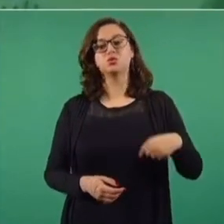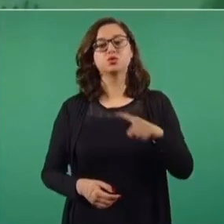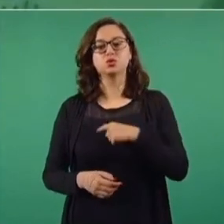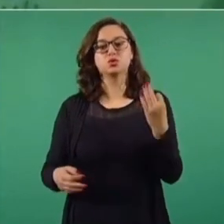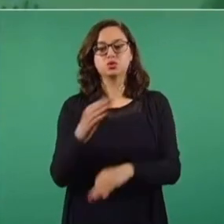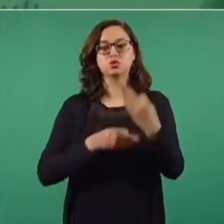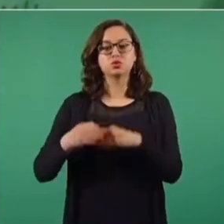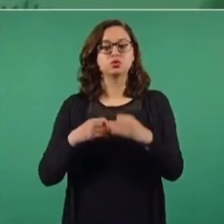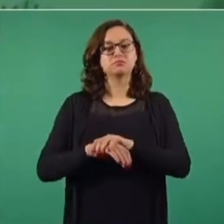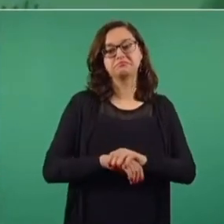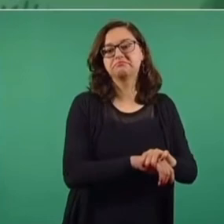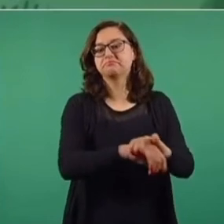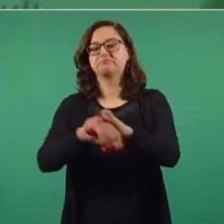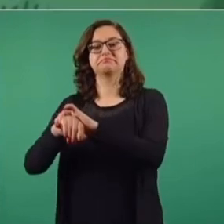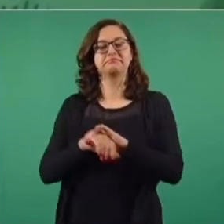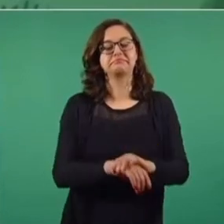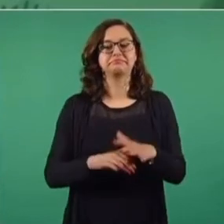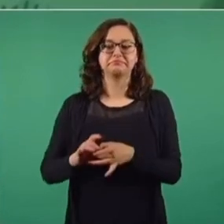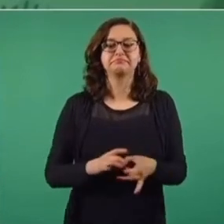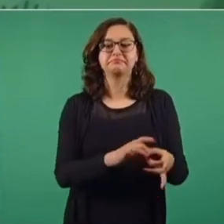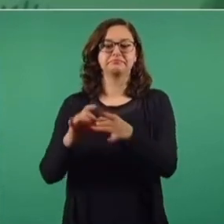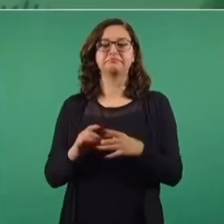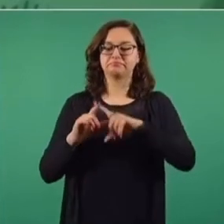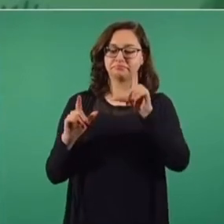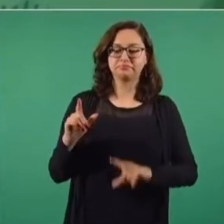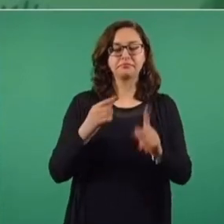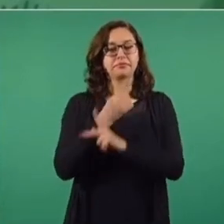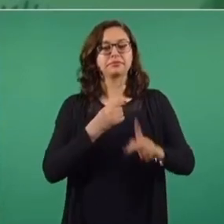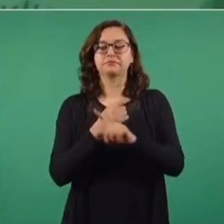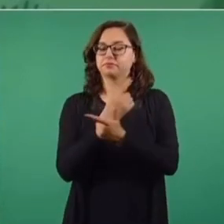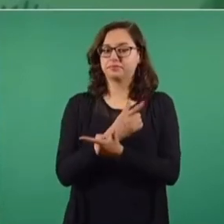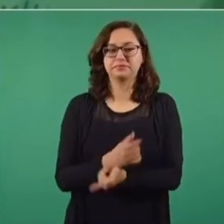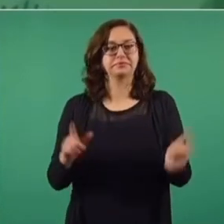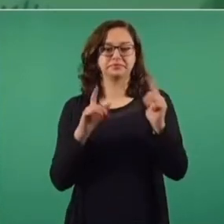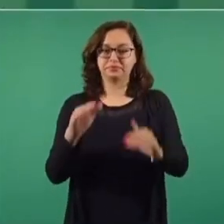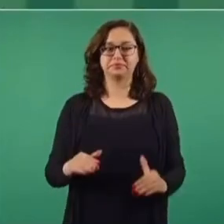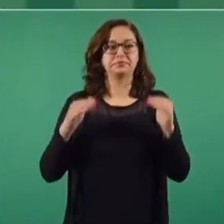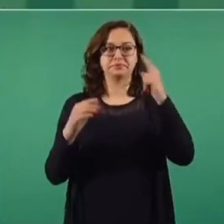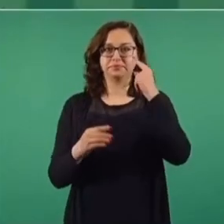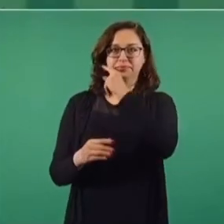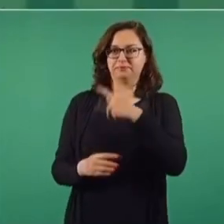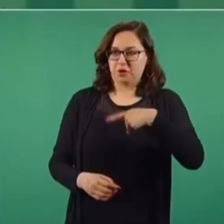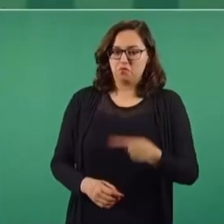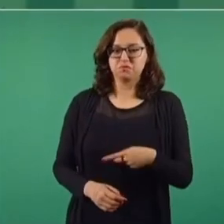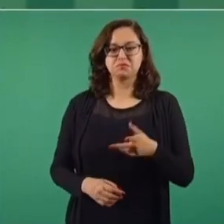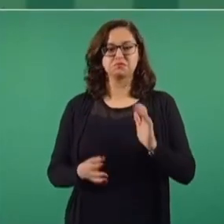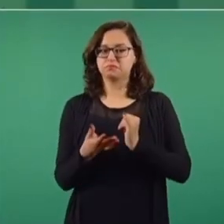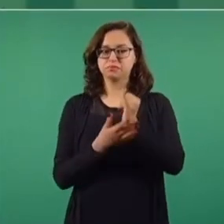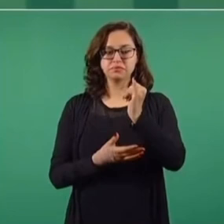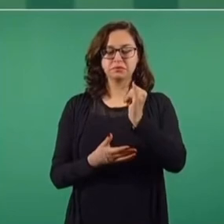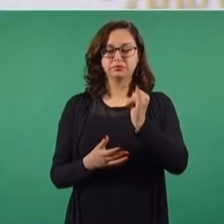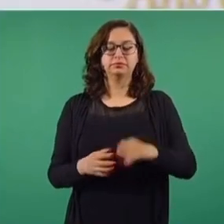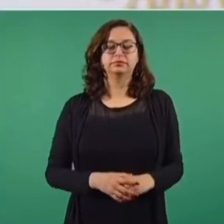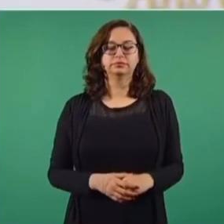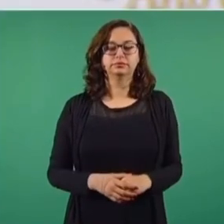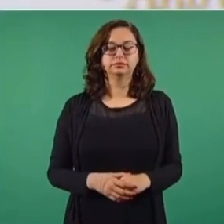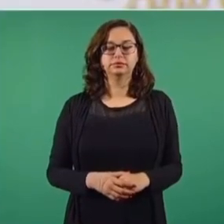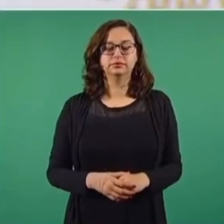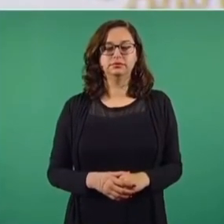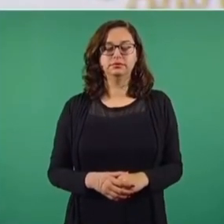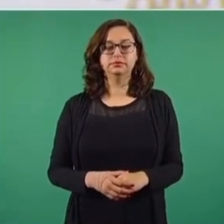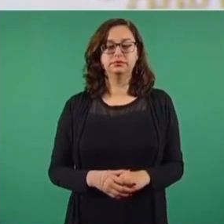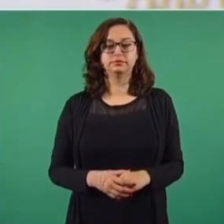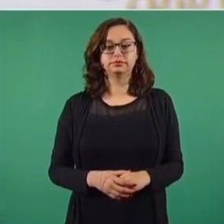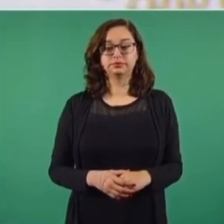de amistad con todos los pueblos del mundo y somos un país libre, soberano y tenemos como principio, y eso lo